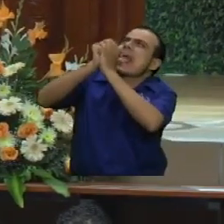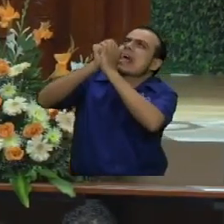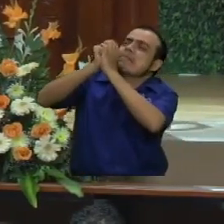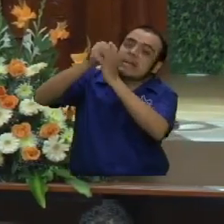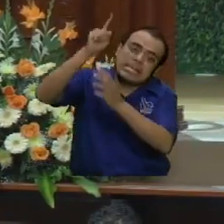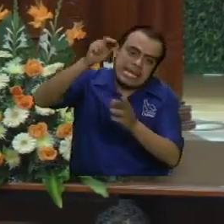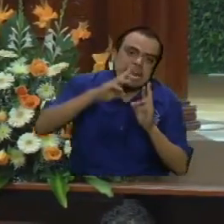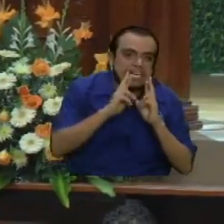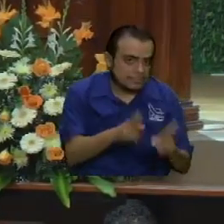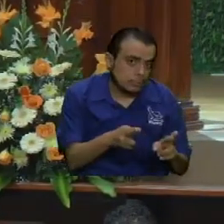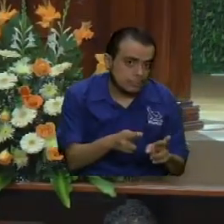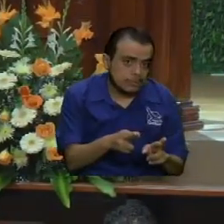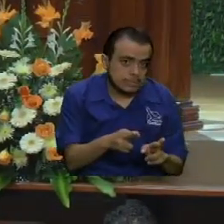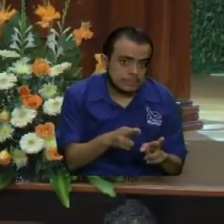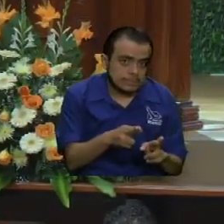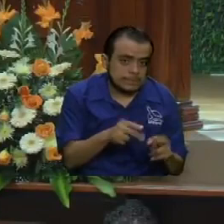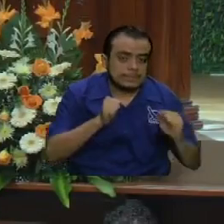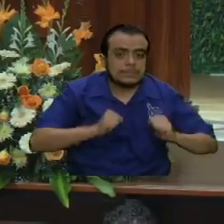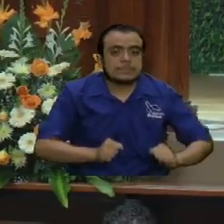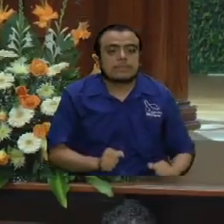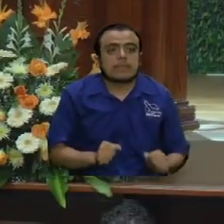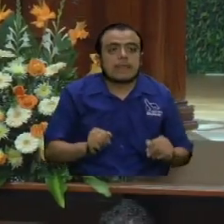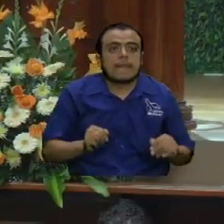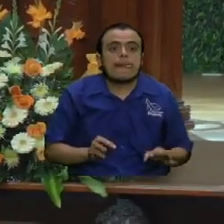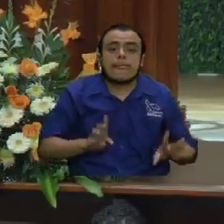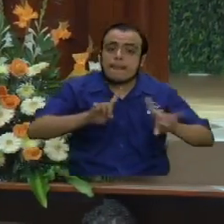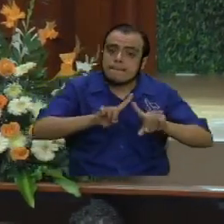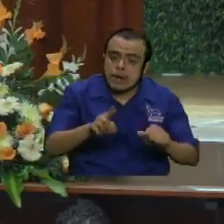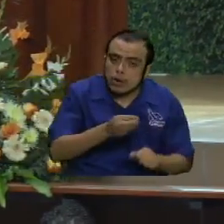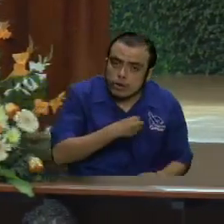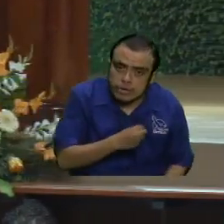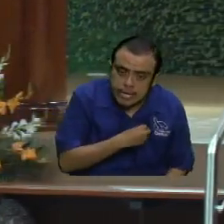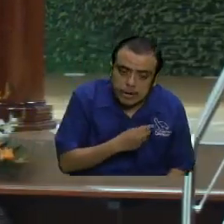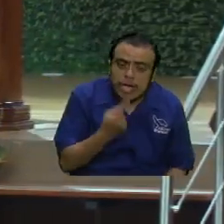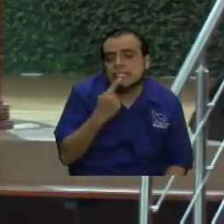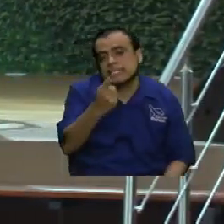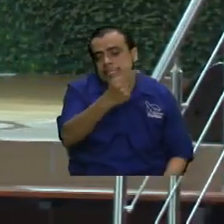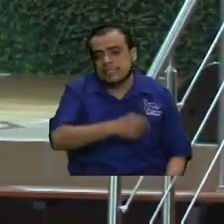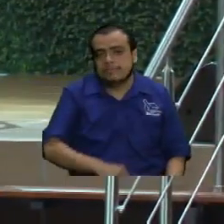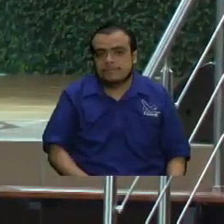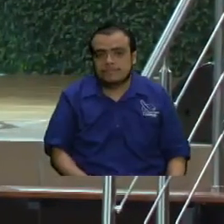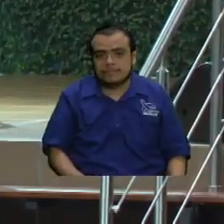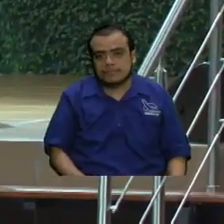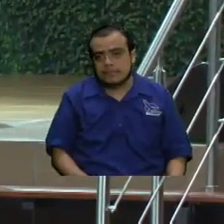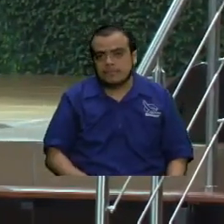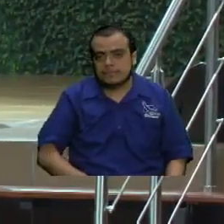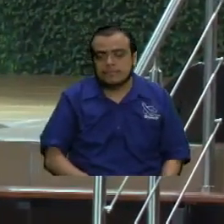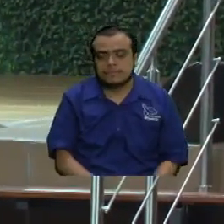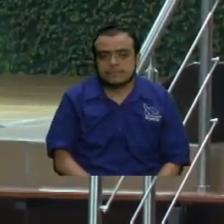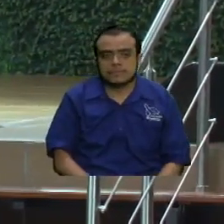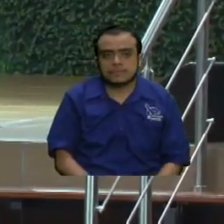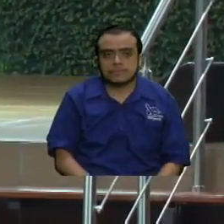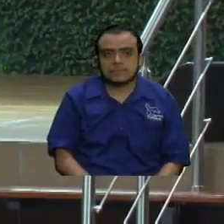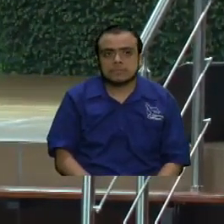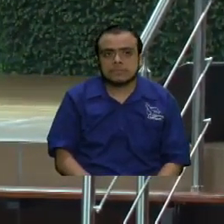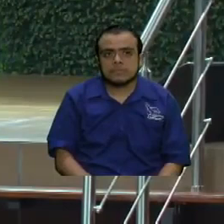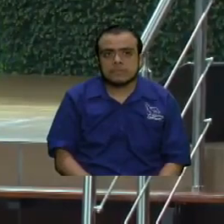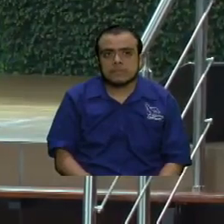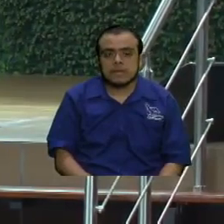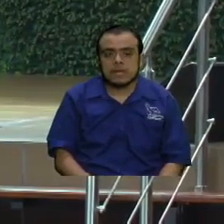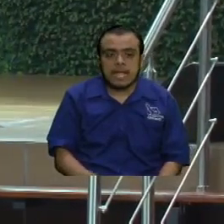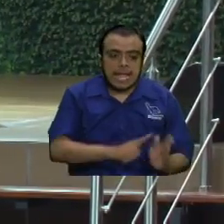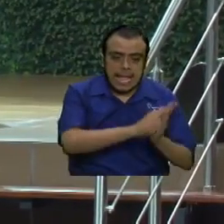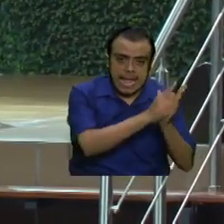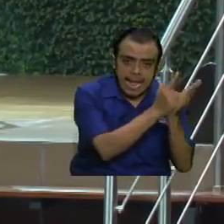a mí, yo te responderé, va a estar ahí. Pero el punto que le quiero compartir, al hacer el contexto, está